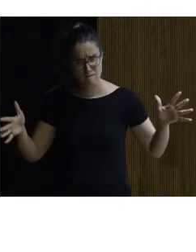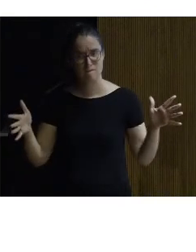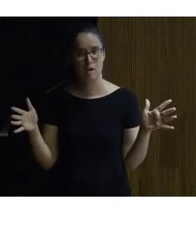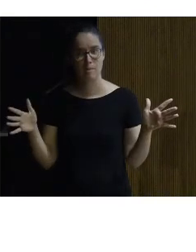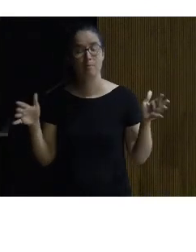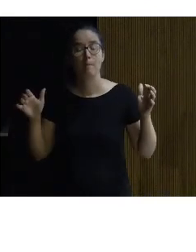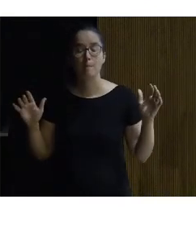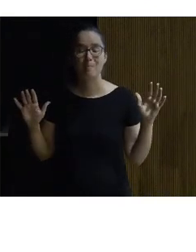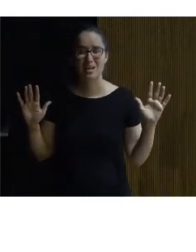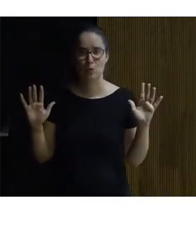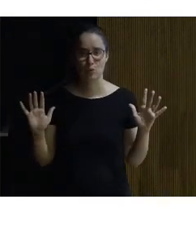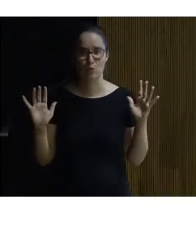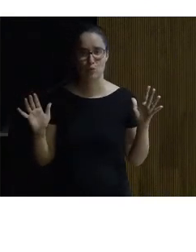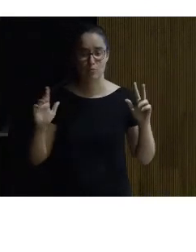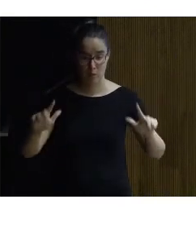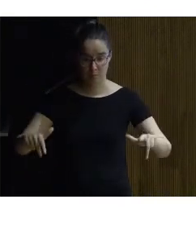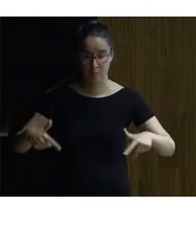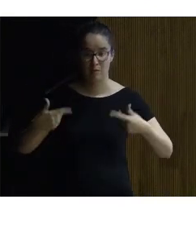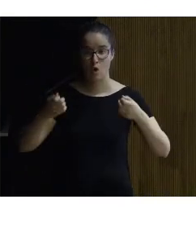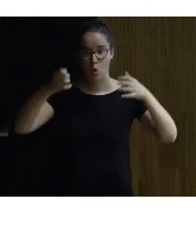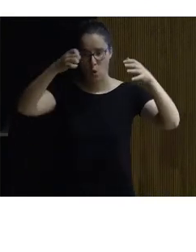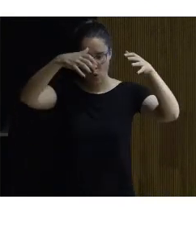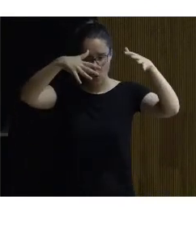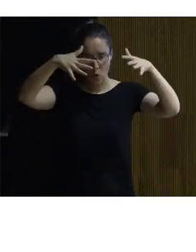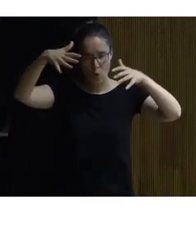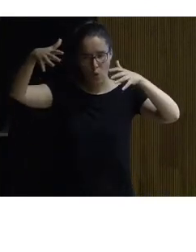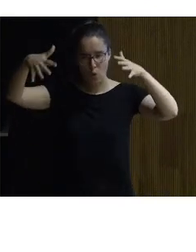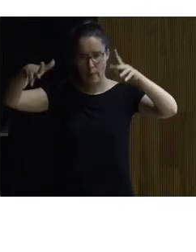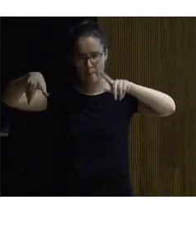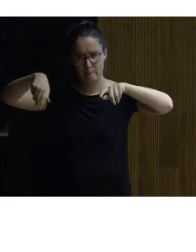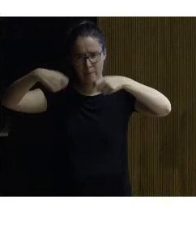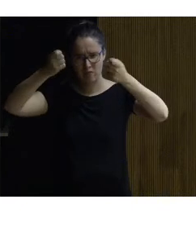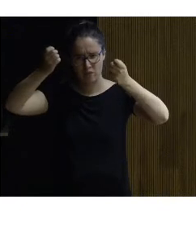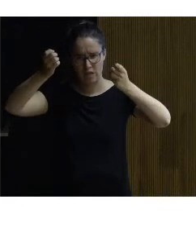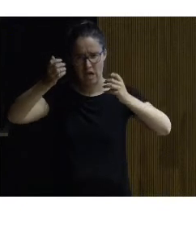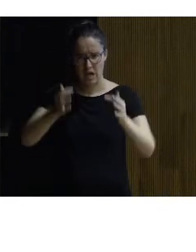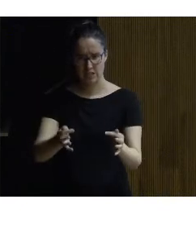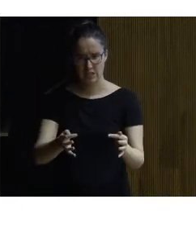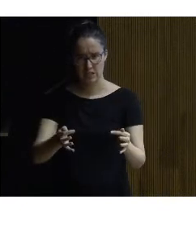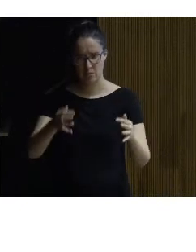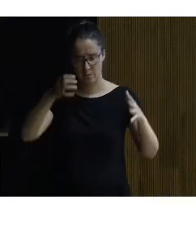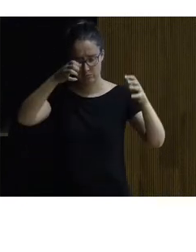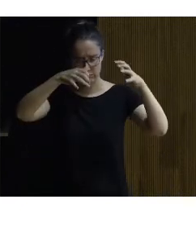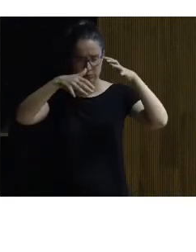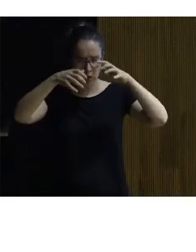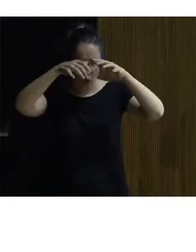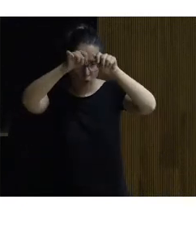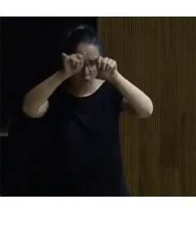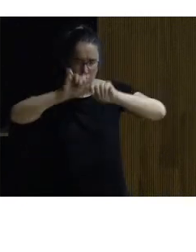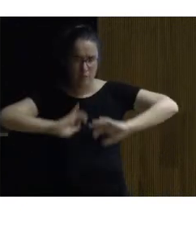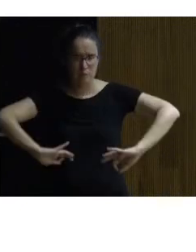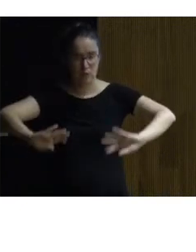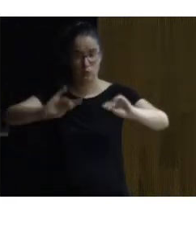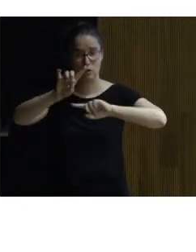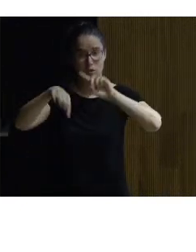pero permitiendo que la luz jamás se rompa penetrando en el interior veremos